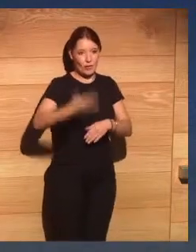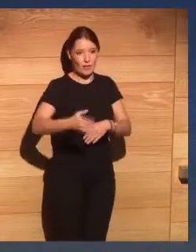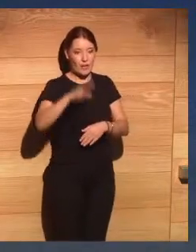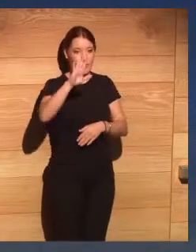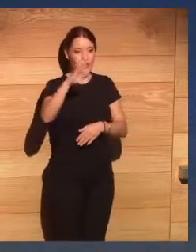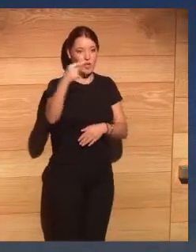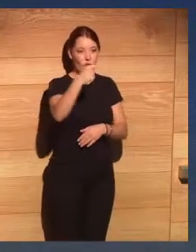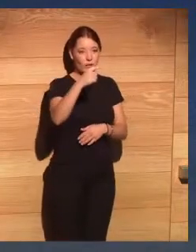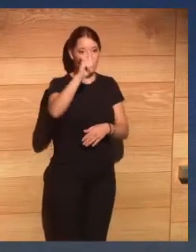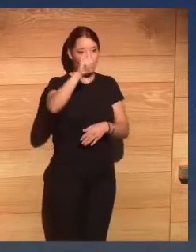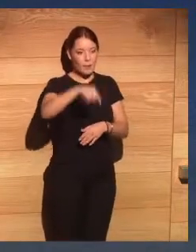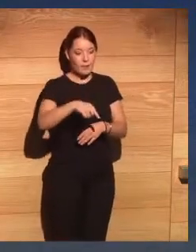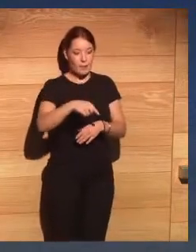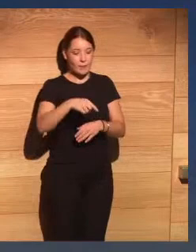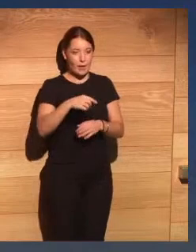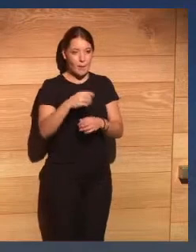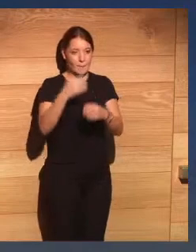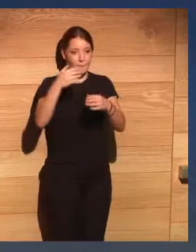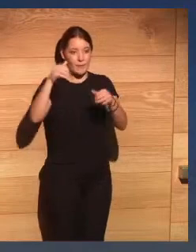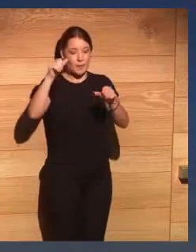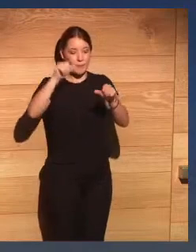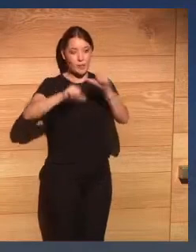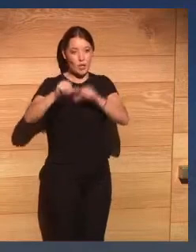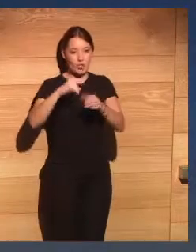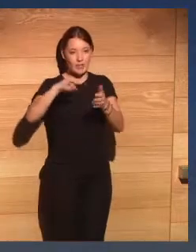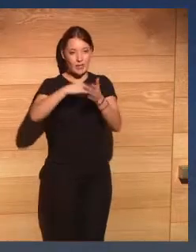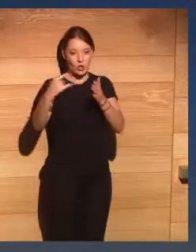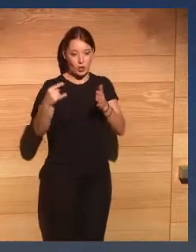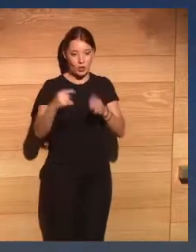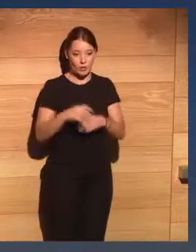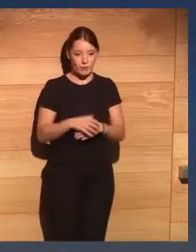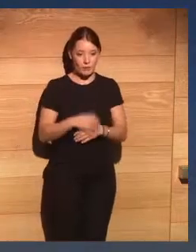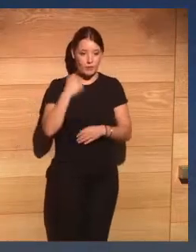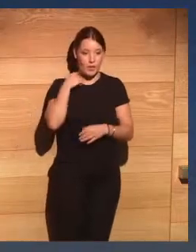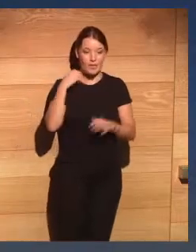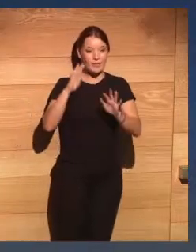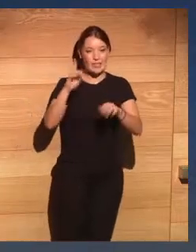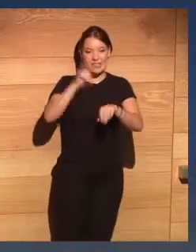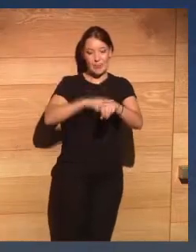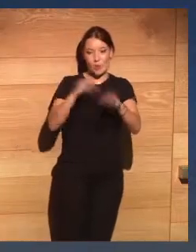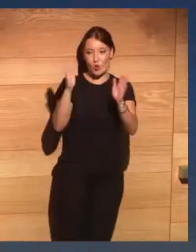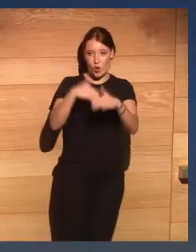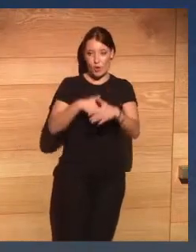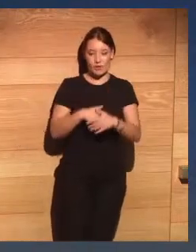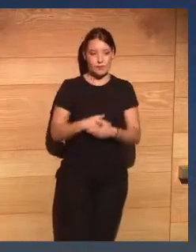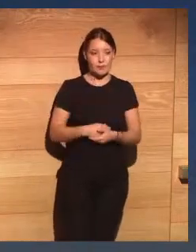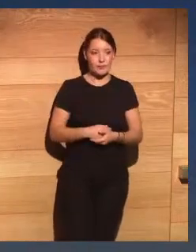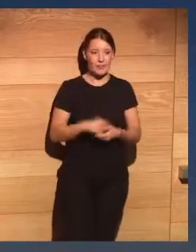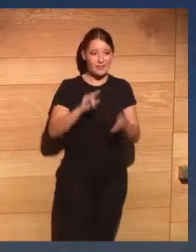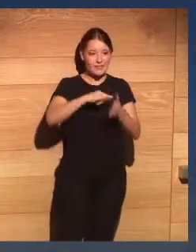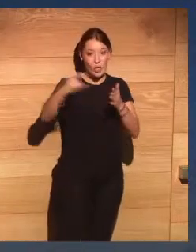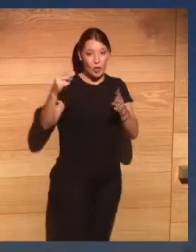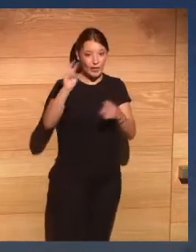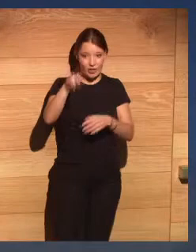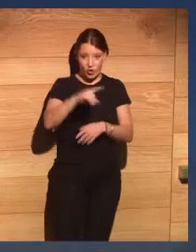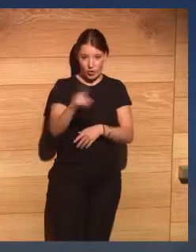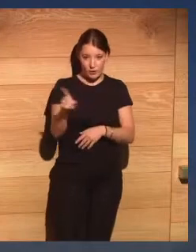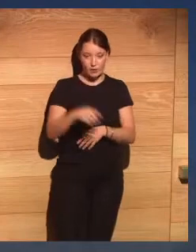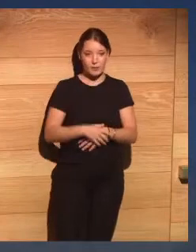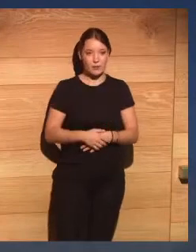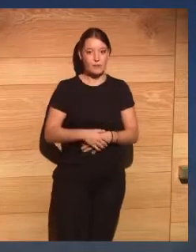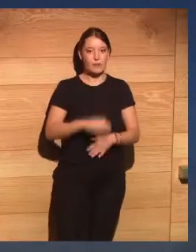y de la biotecnología pero no nos da tiempo porque no son unas tecnologías más ni mucho menos o sea las capacidades